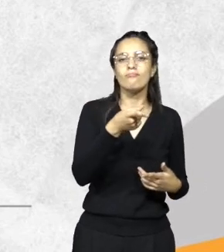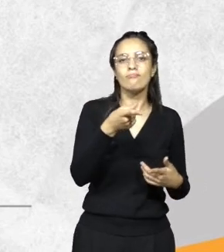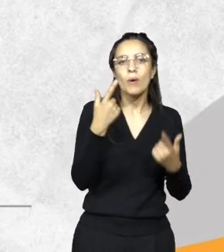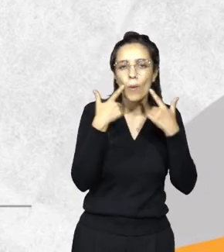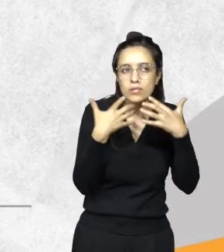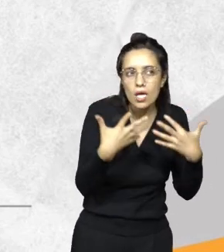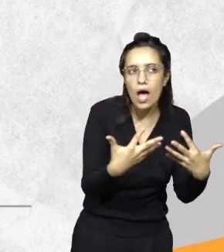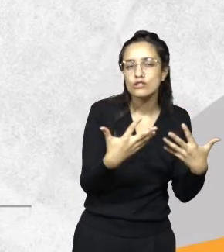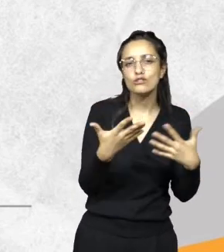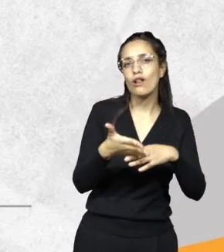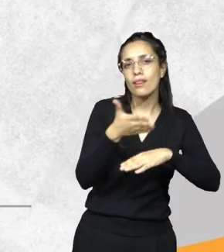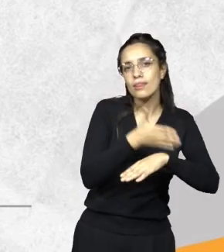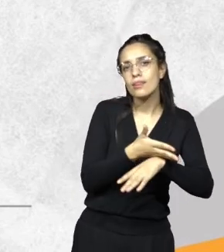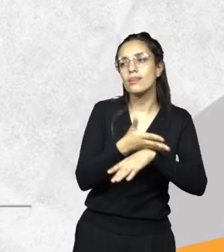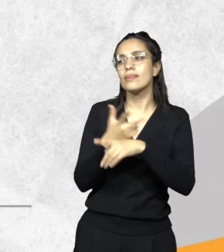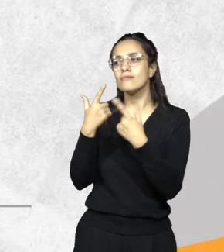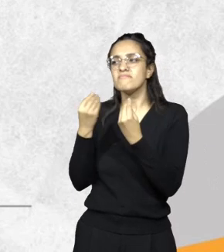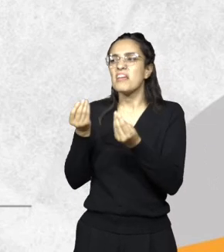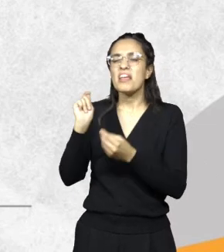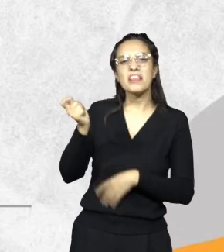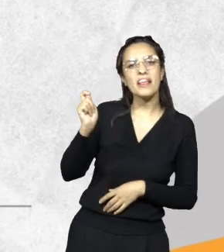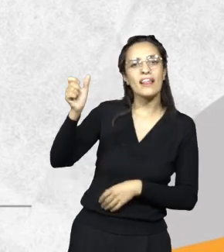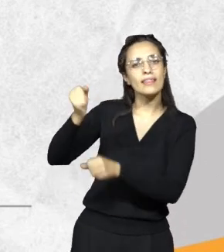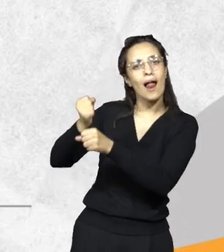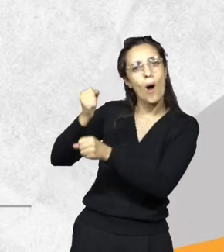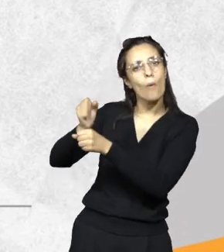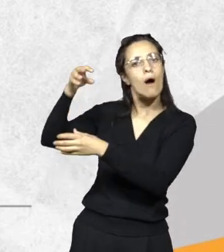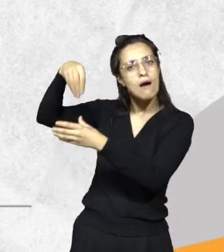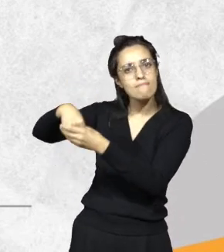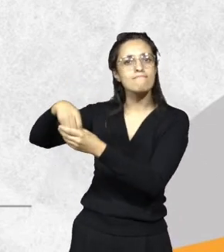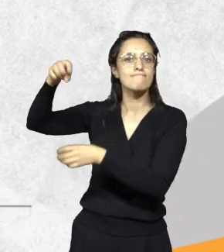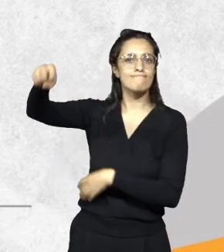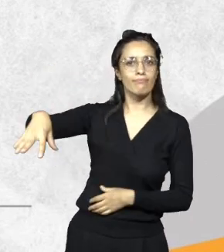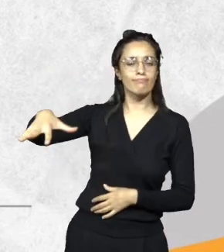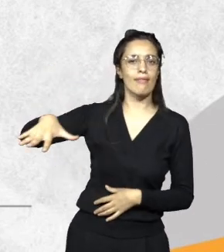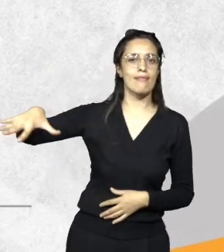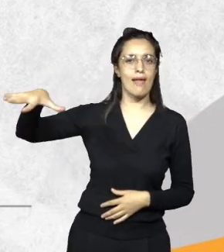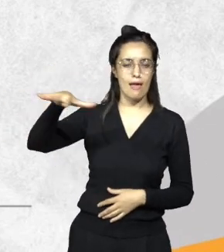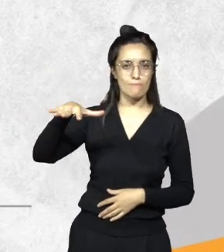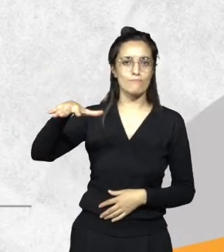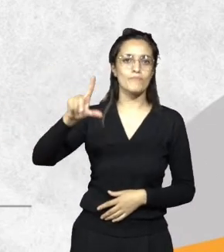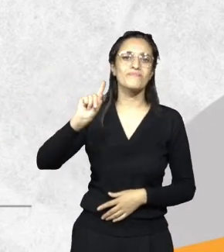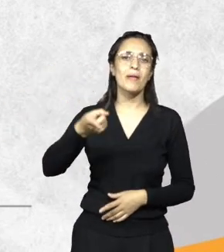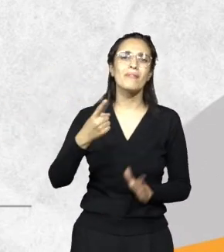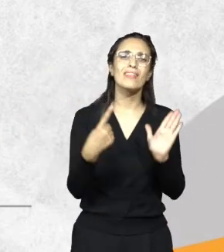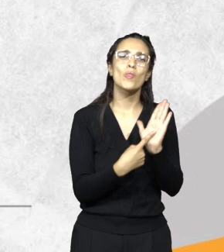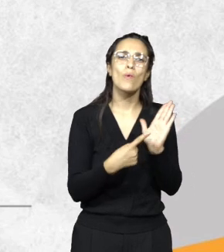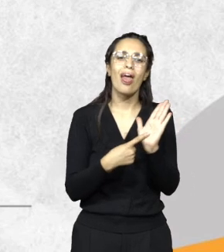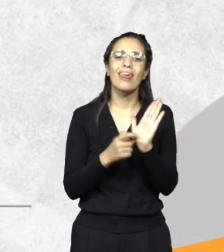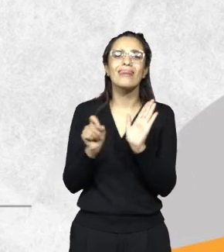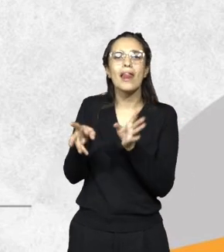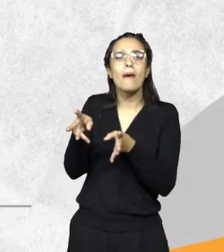trabajando este campo? Si encontramos una maquinaria, la traemos y la titularidad de la maquinaria también nos sirve para ver a quién